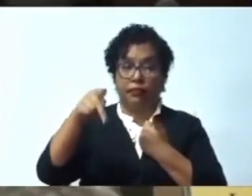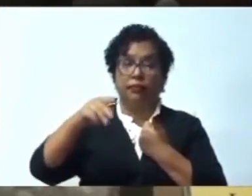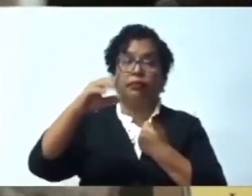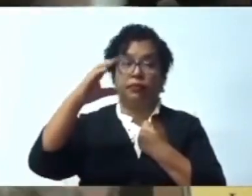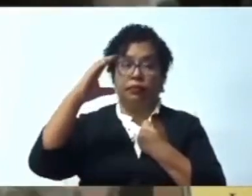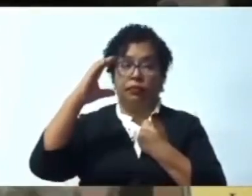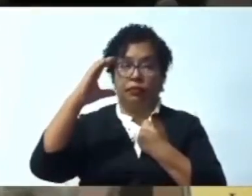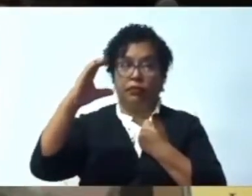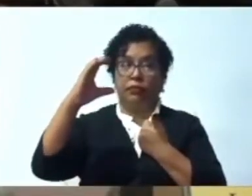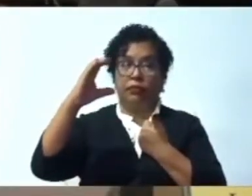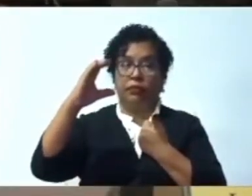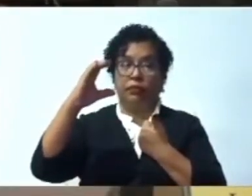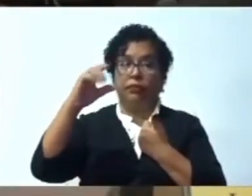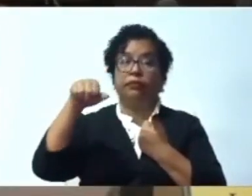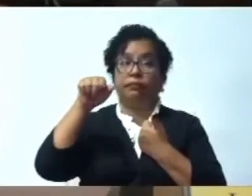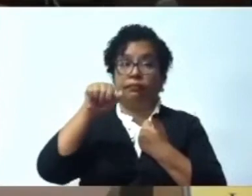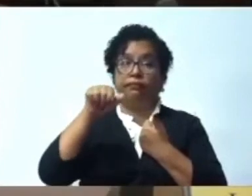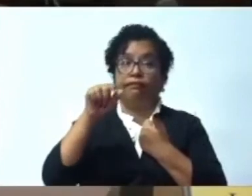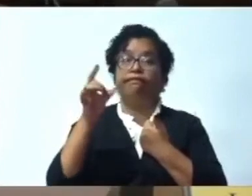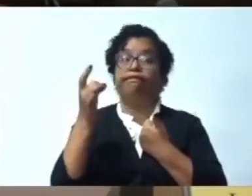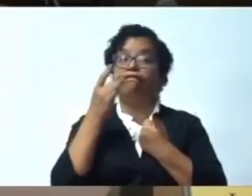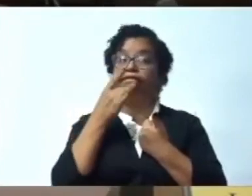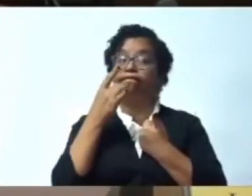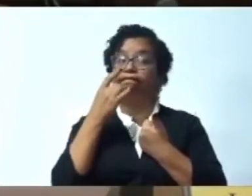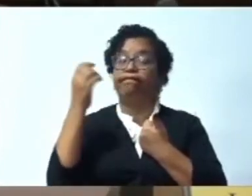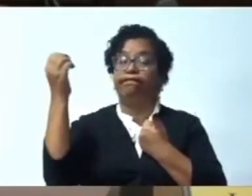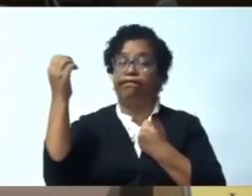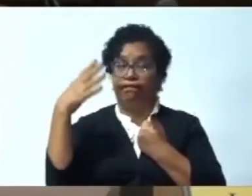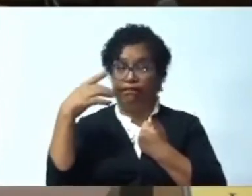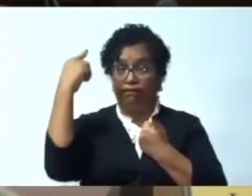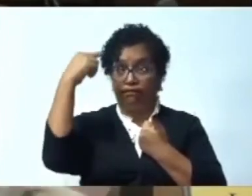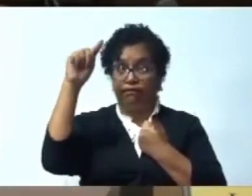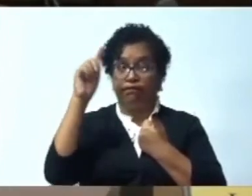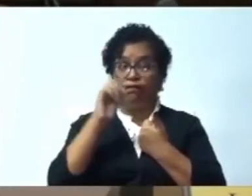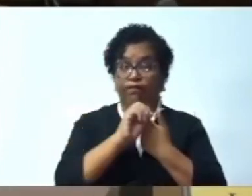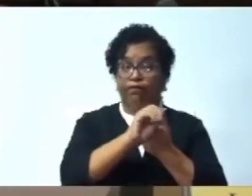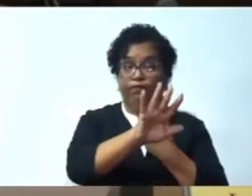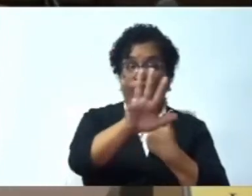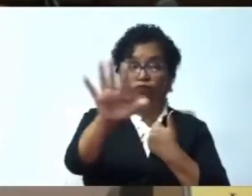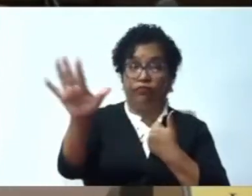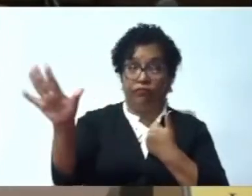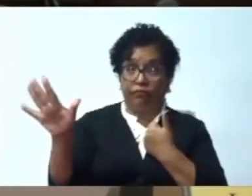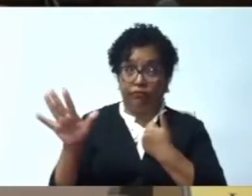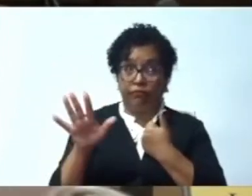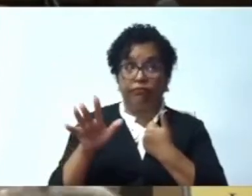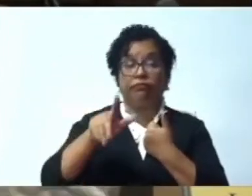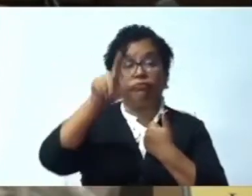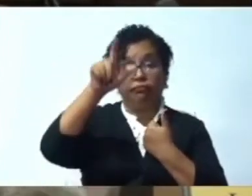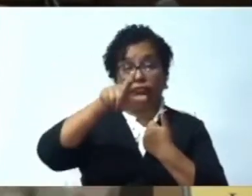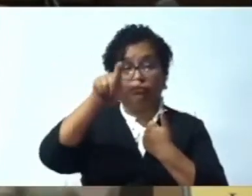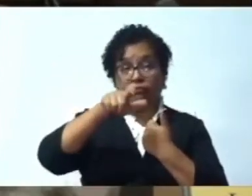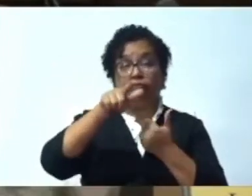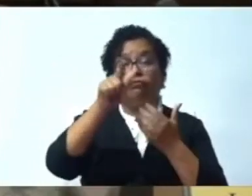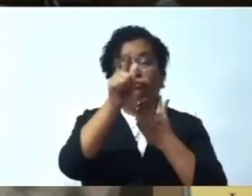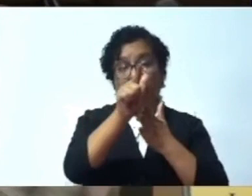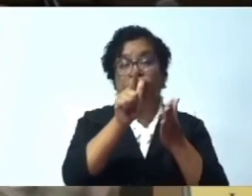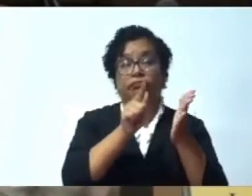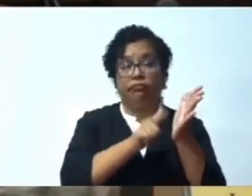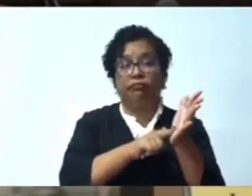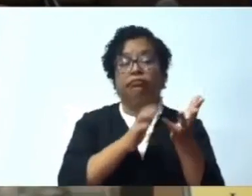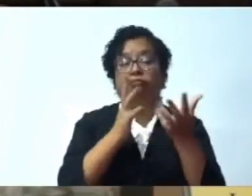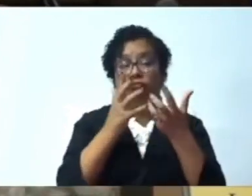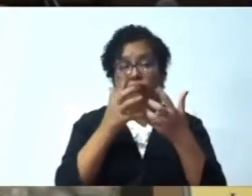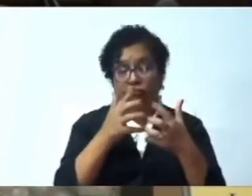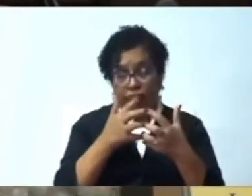Dominicana, hoy tendríamos la necesidad de crear un marco legal para administrar el